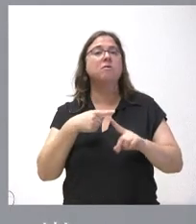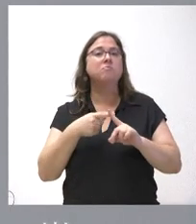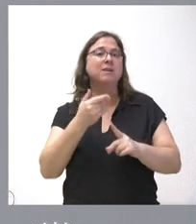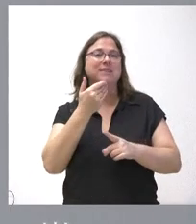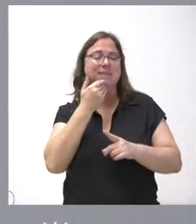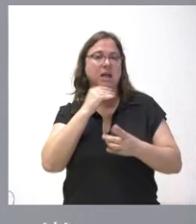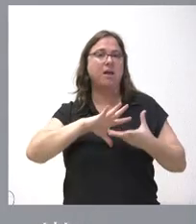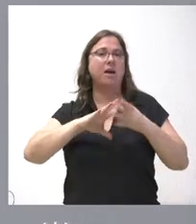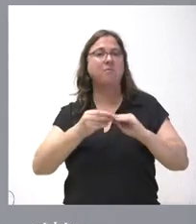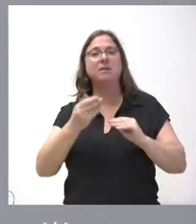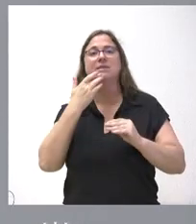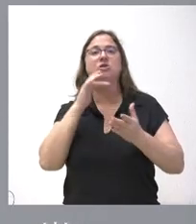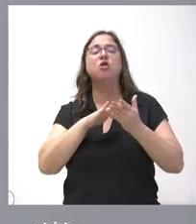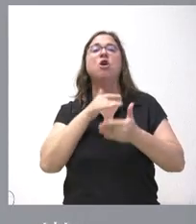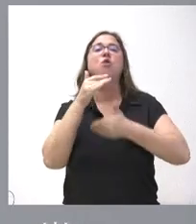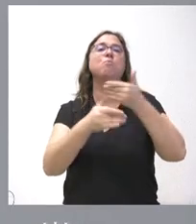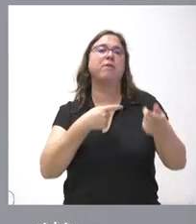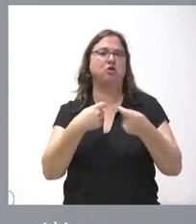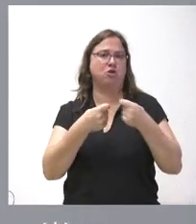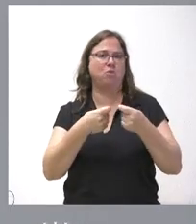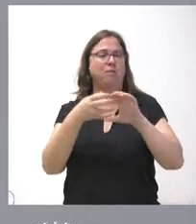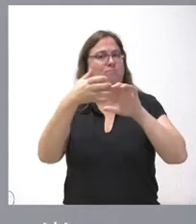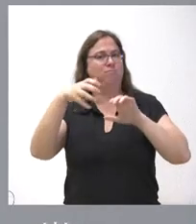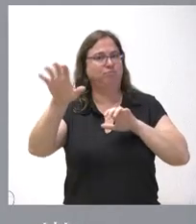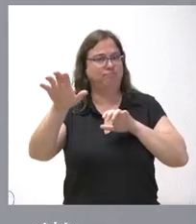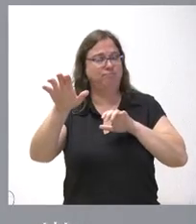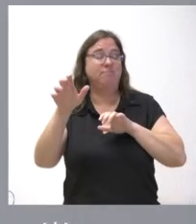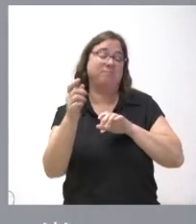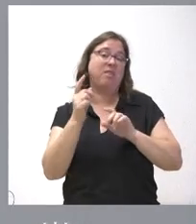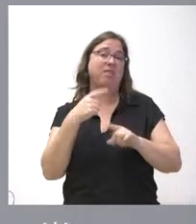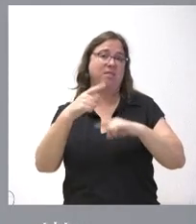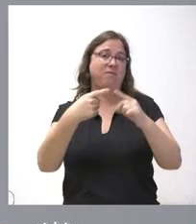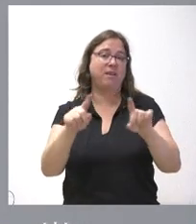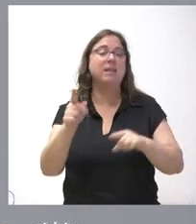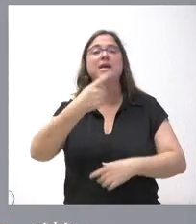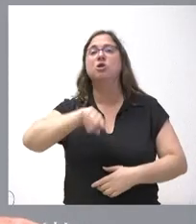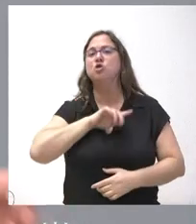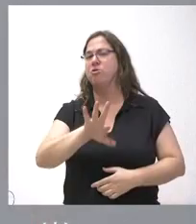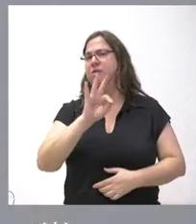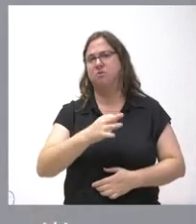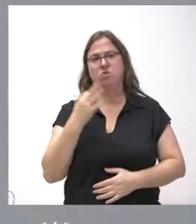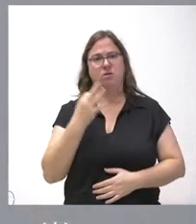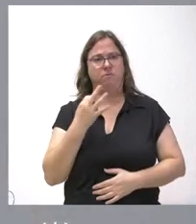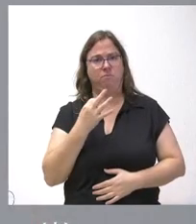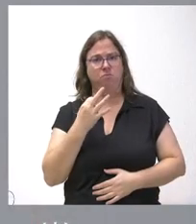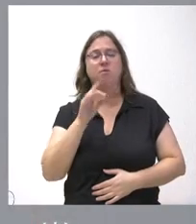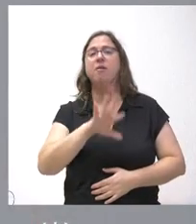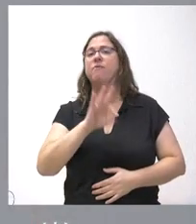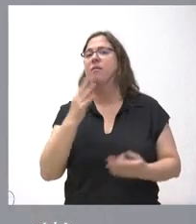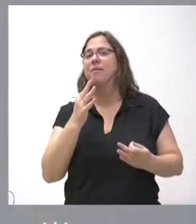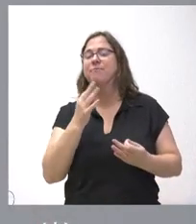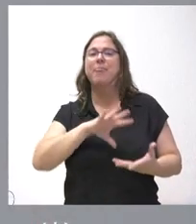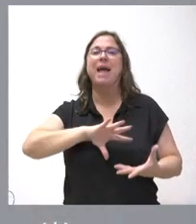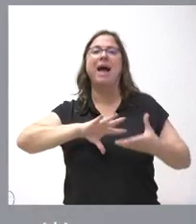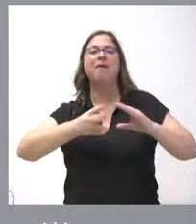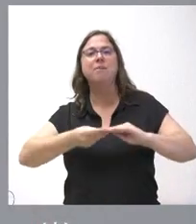aplicaría si hay un proceso de negociación con partidos separatistas que prevén otro decidido distinto. Pero nosotros tenemos que tomar alguna decisión y la decisión que hemos tomado es aplicar la